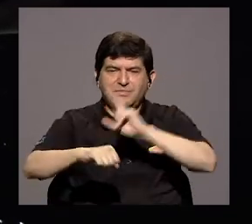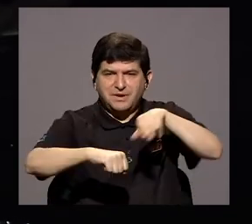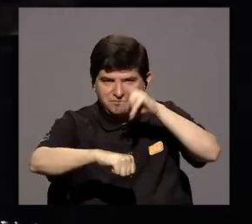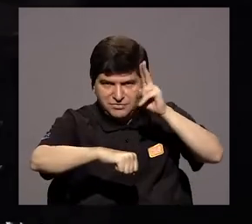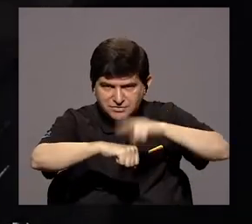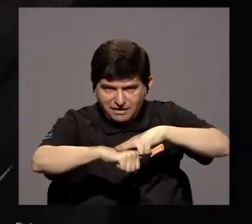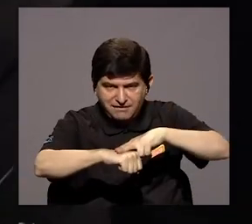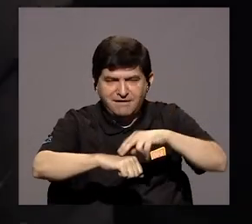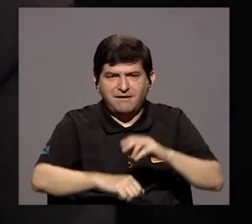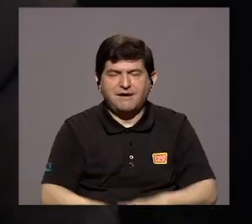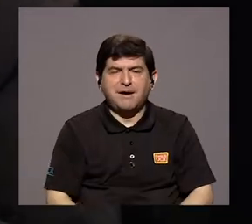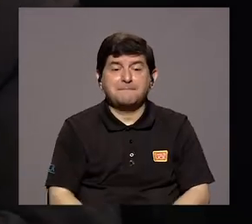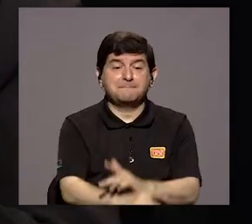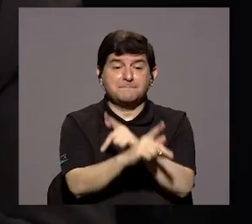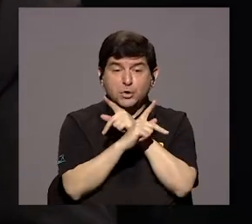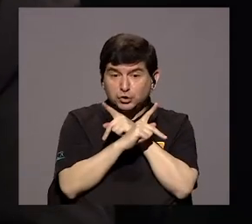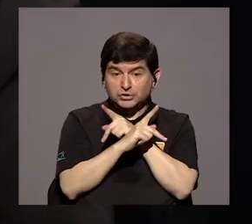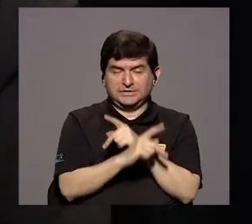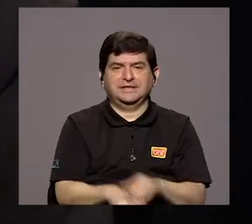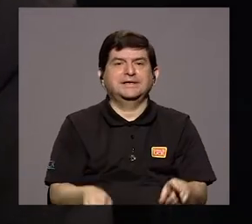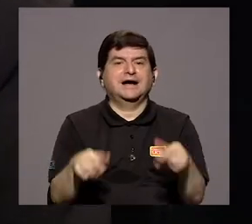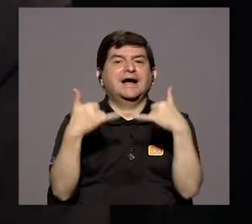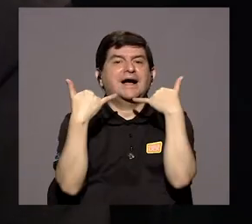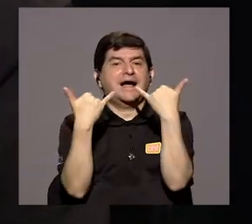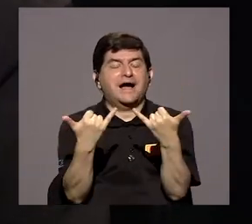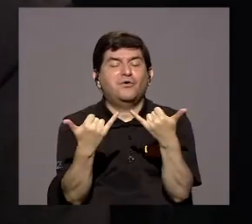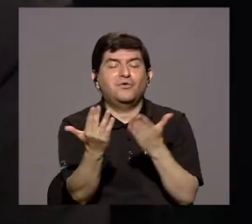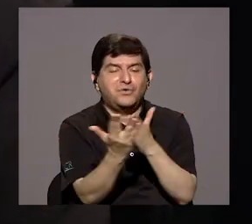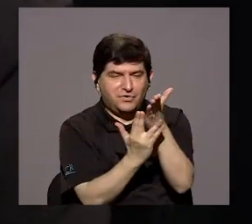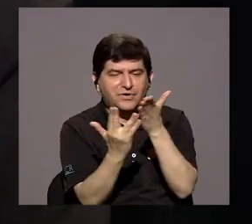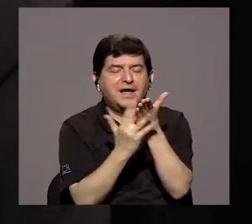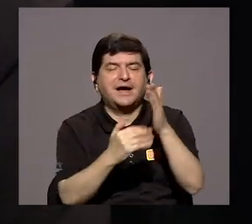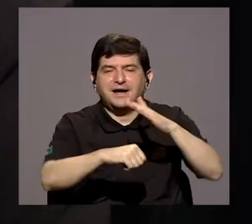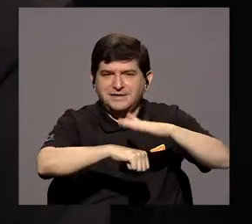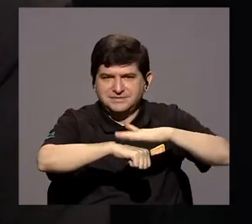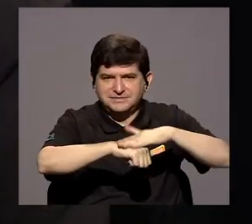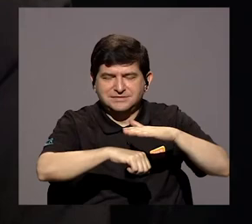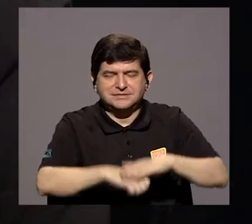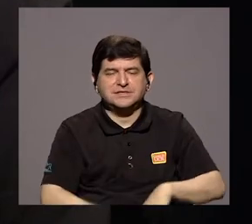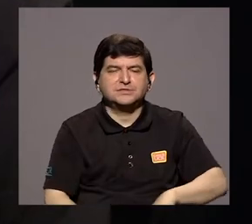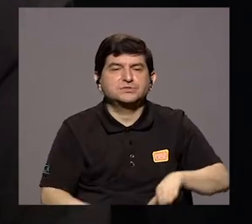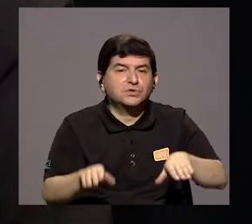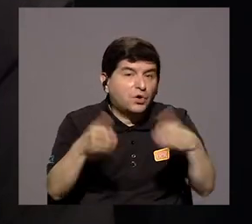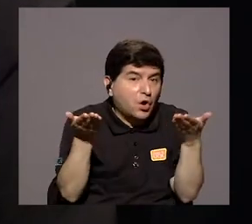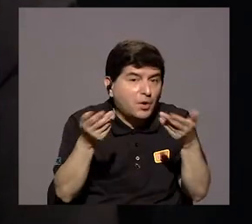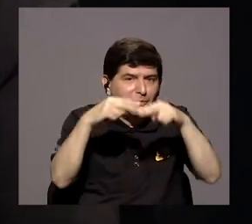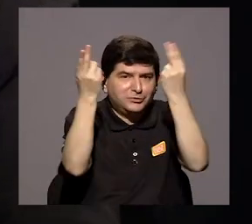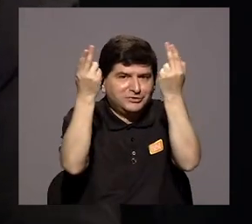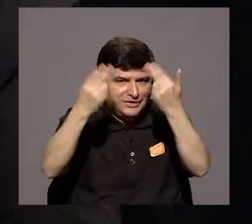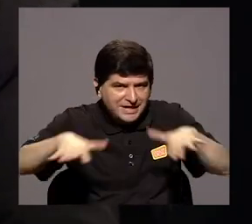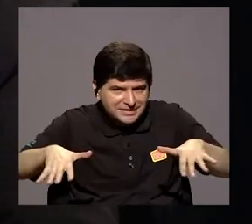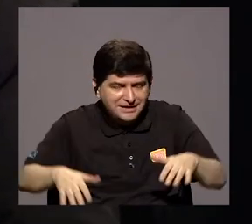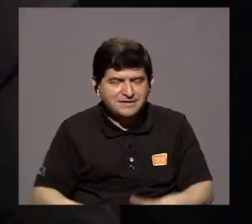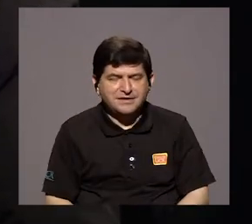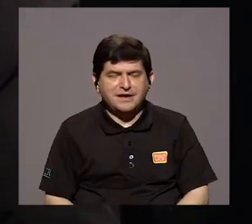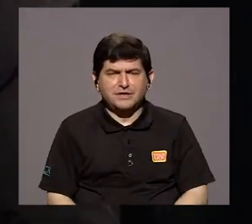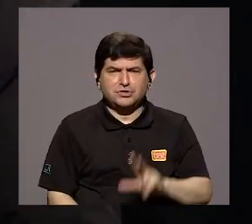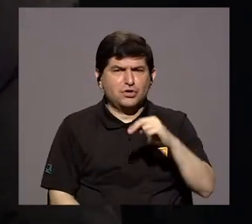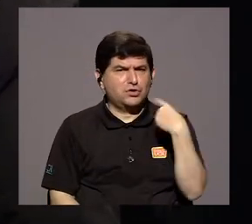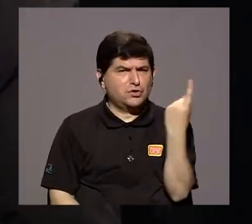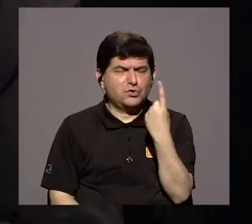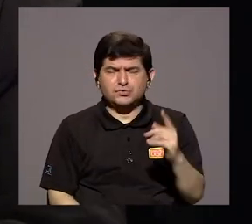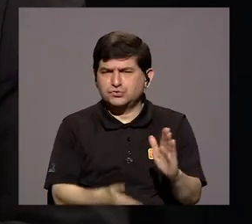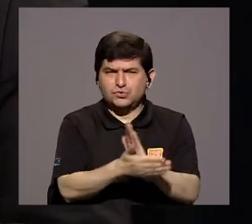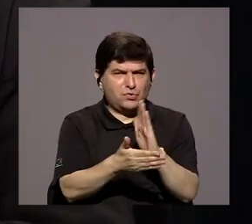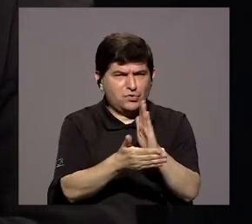resguarda y proporciona ahora bajo la accesibilidad digital, ¿verdad? Y no solamente documentos bibliográficos,